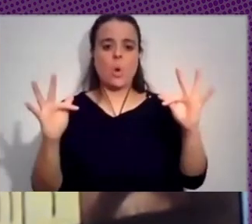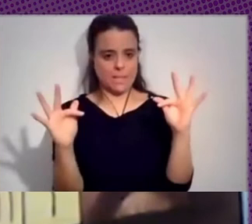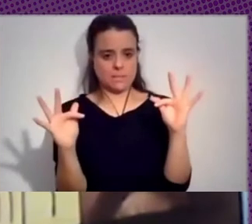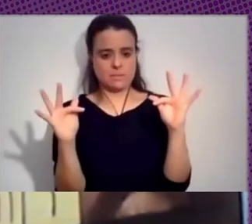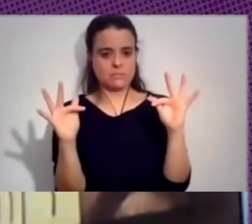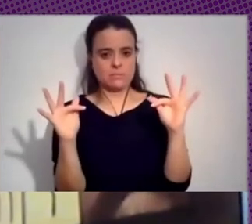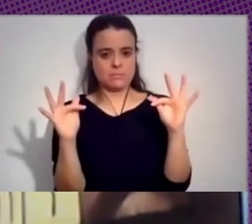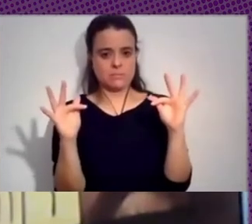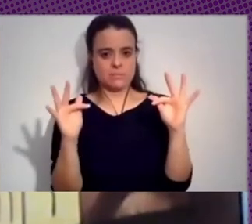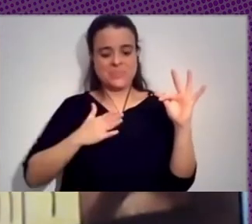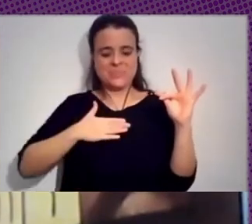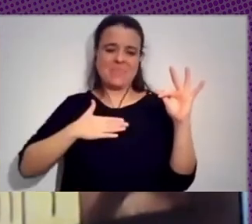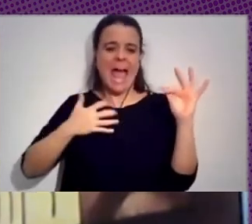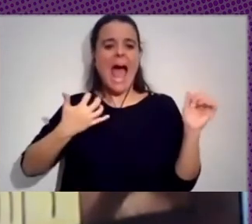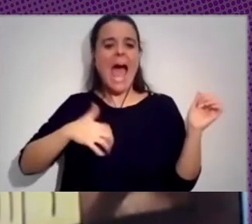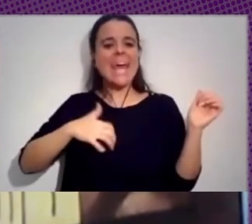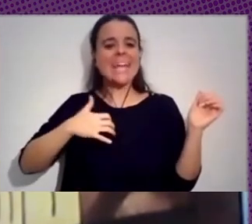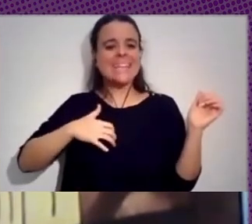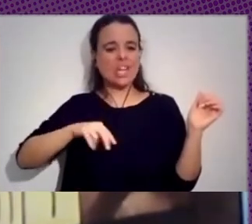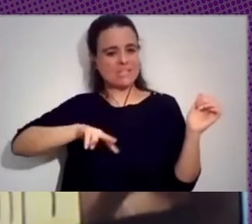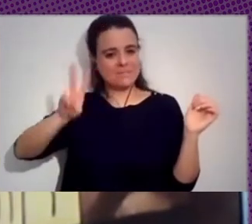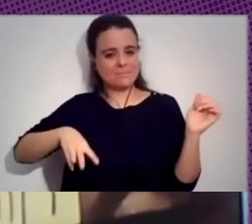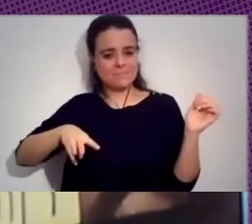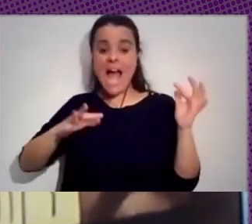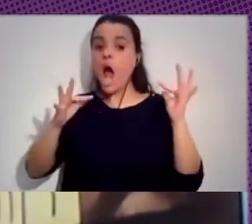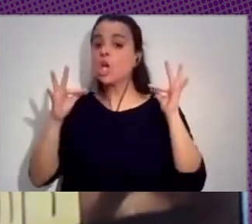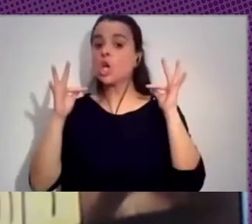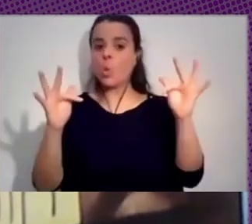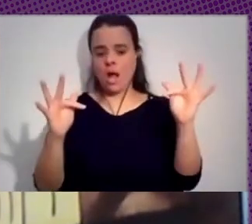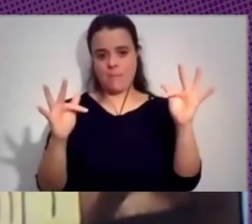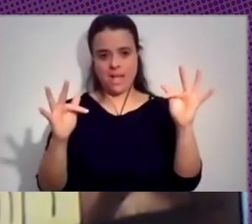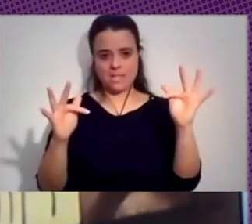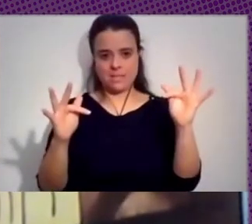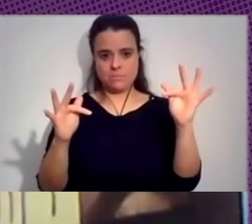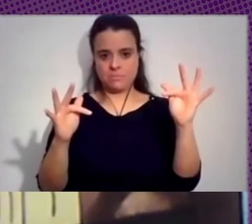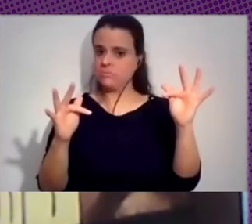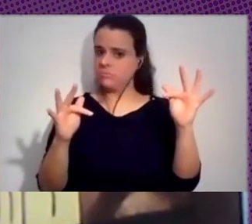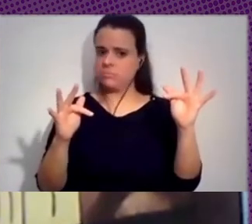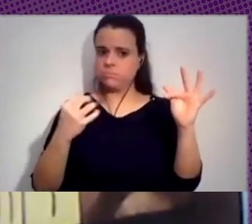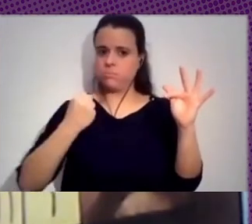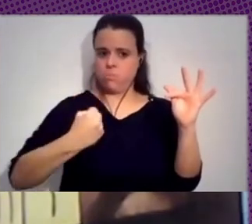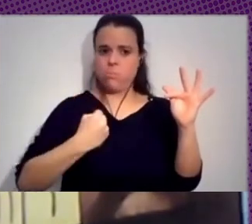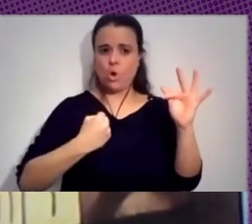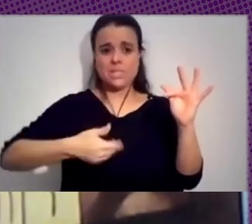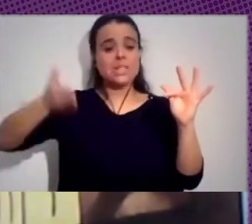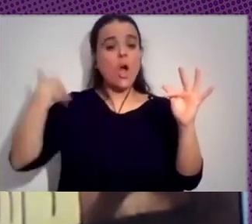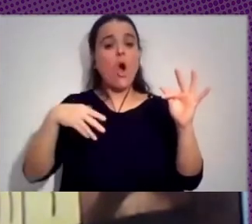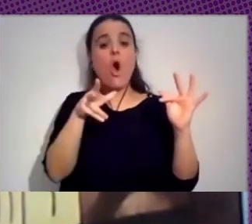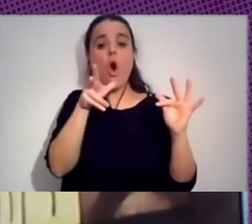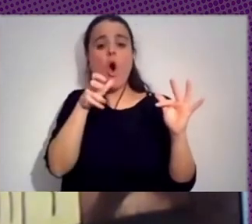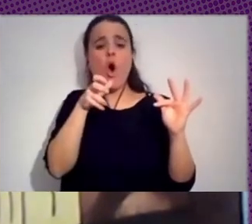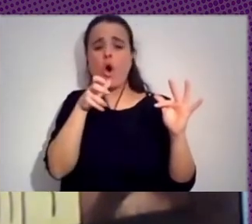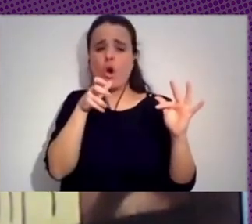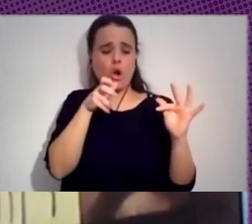somos argentinos tiene un sentido muy fuerte. El nunca más de esos horrores que se vivieron en la segunda guerra fue